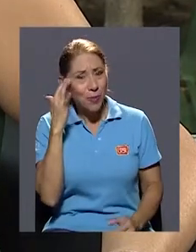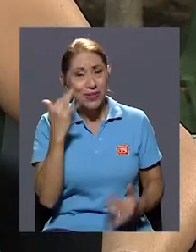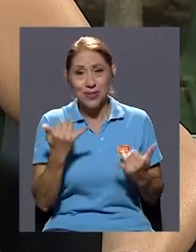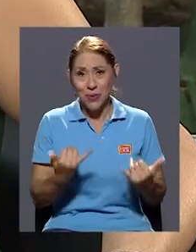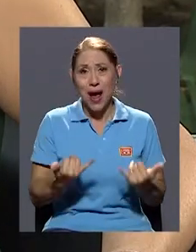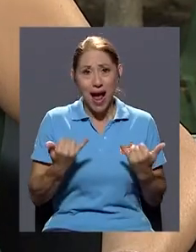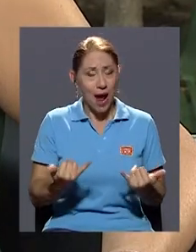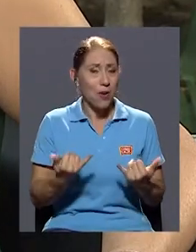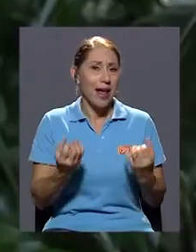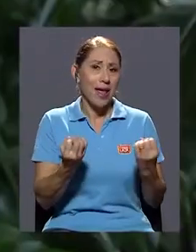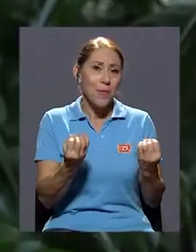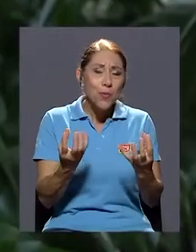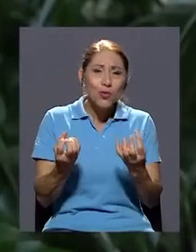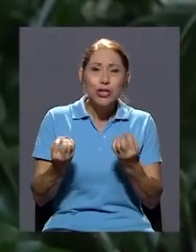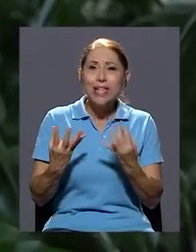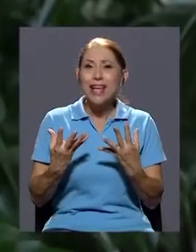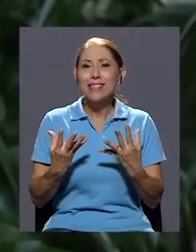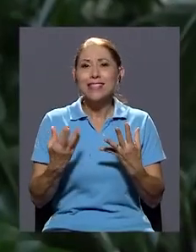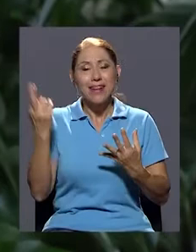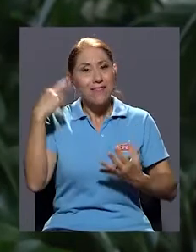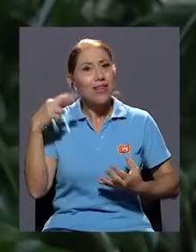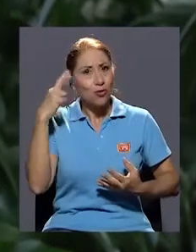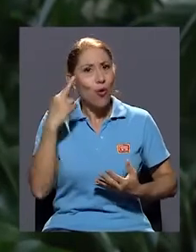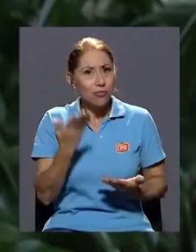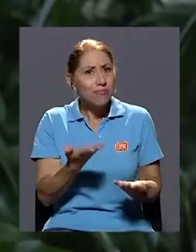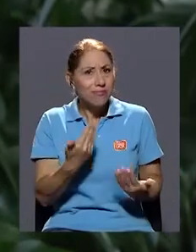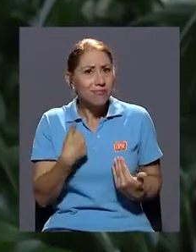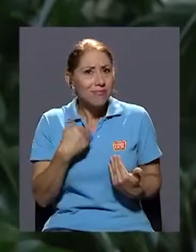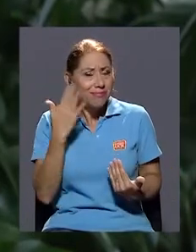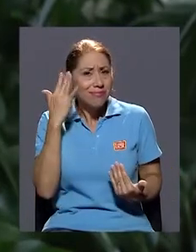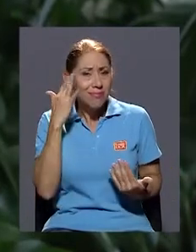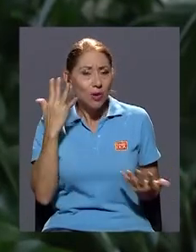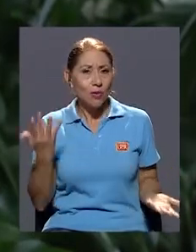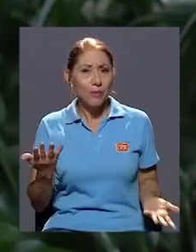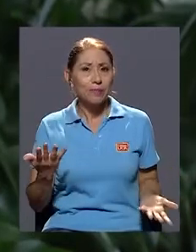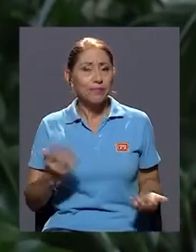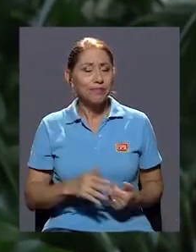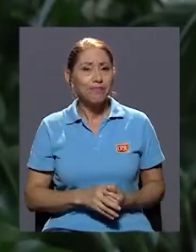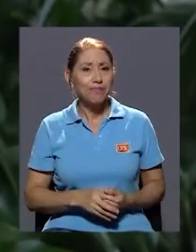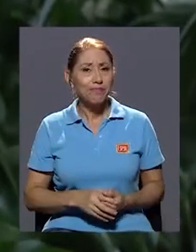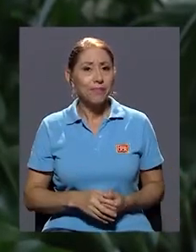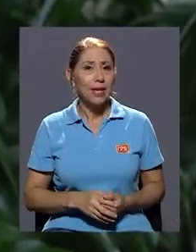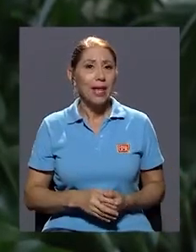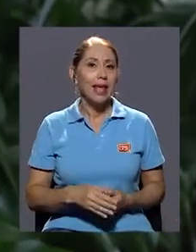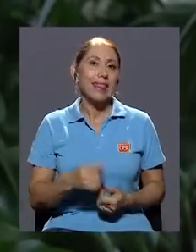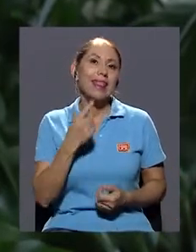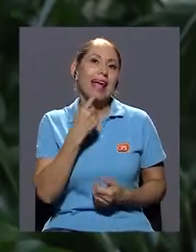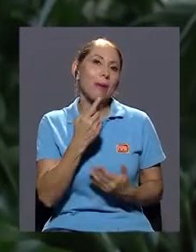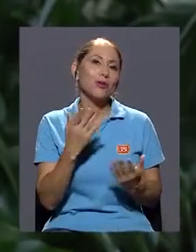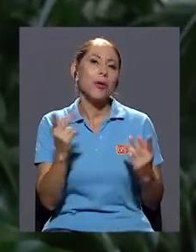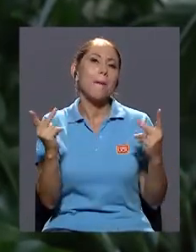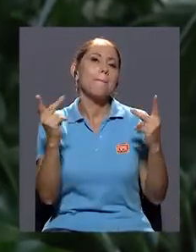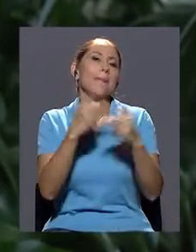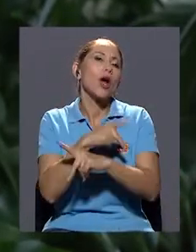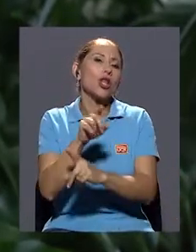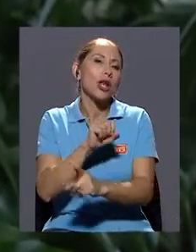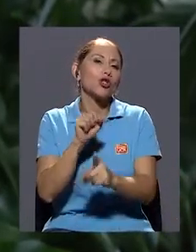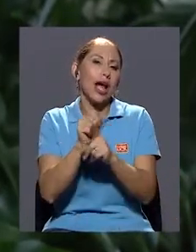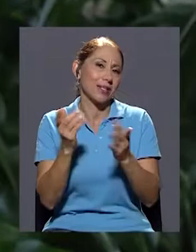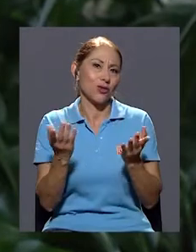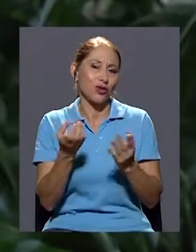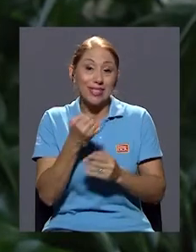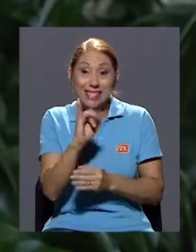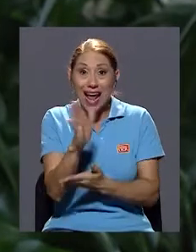y que hoy en día creo que hay mucha razón detenerlas, ¿verdad? Digamos que en el peor de los casos de